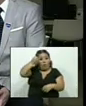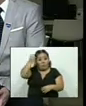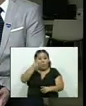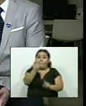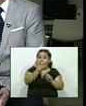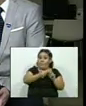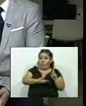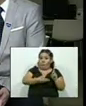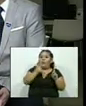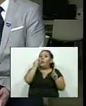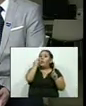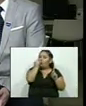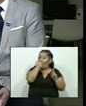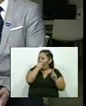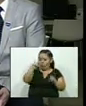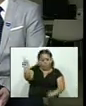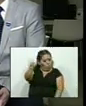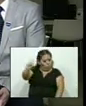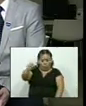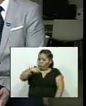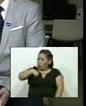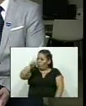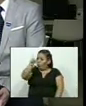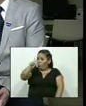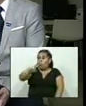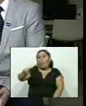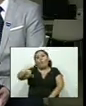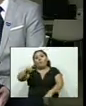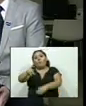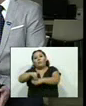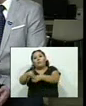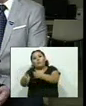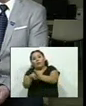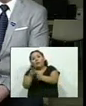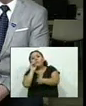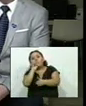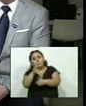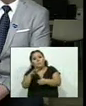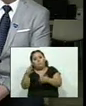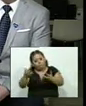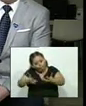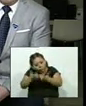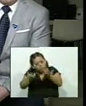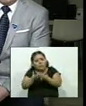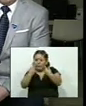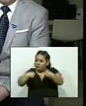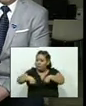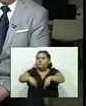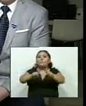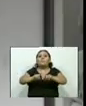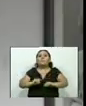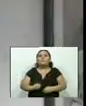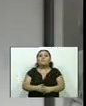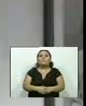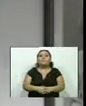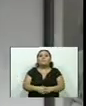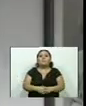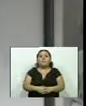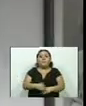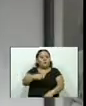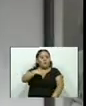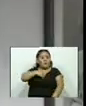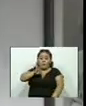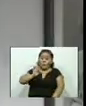Quijano lo continúa negando, pero hay otros parlamentarios que piden que las investigaciones continúen. Que